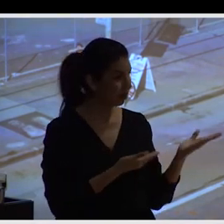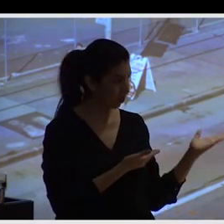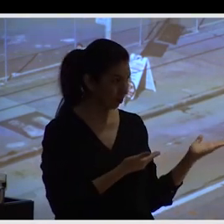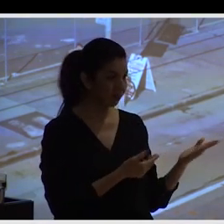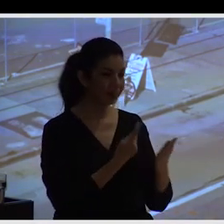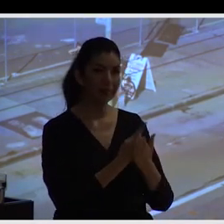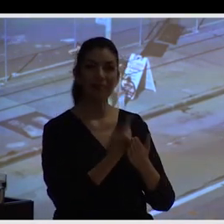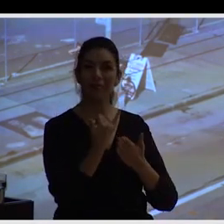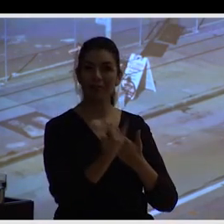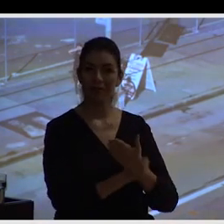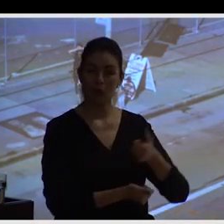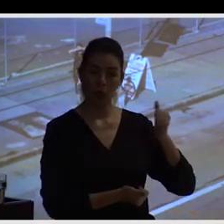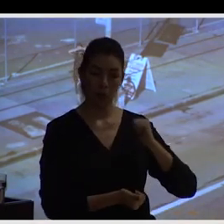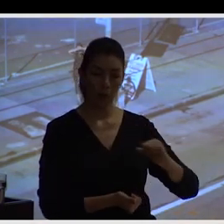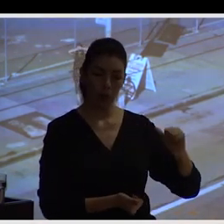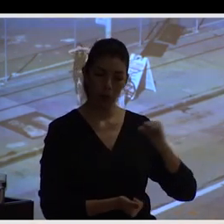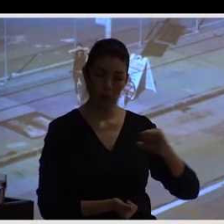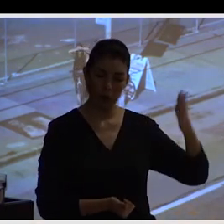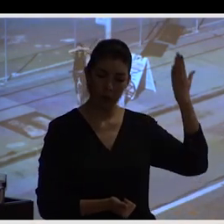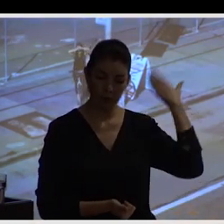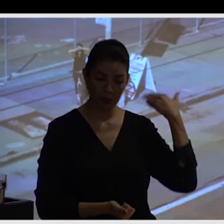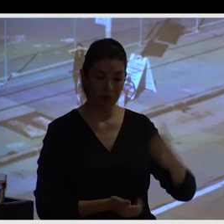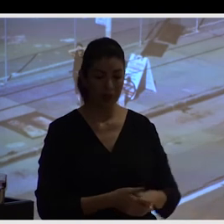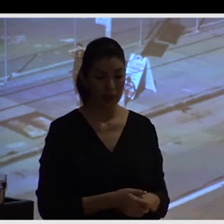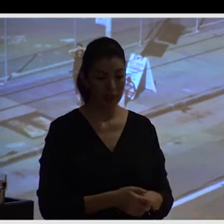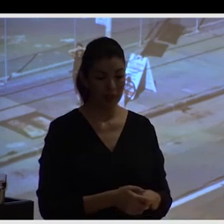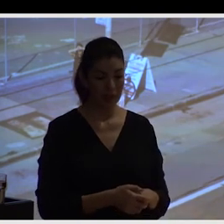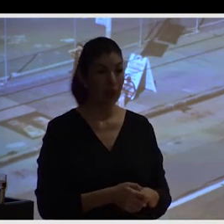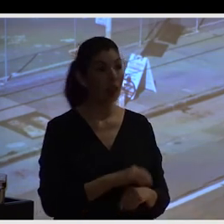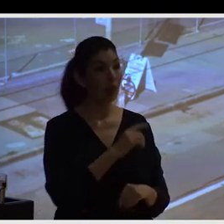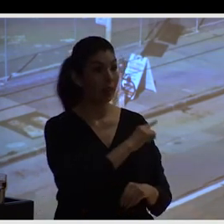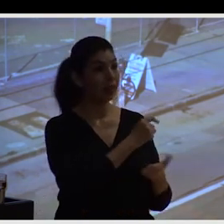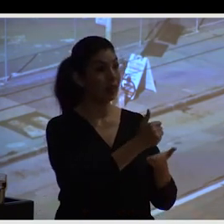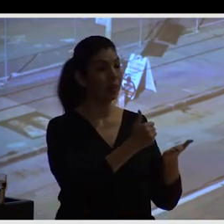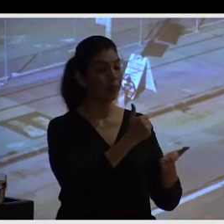le tenemos muchísimo cariño esto fue creado por el colectivo arribar en San Francisco